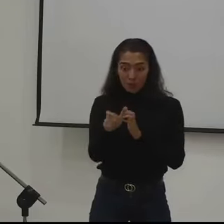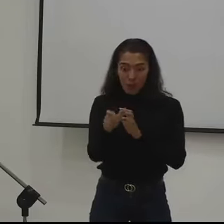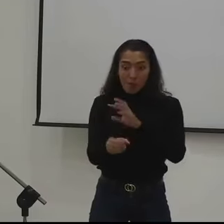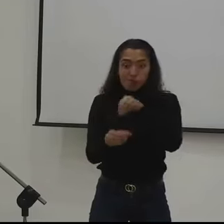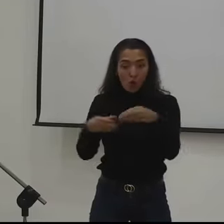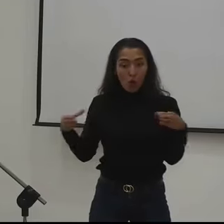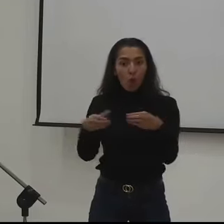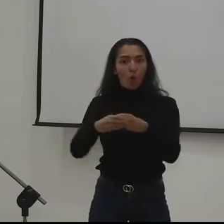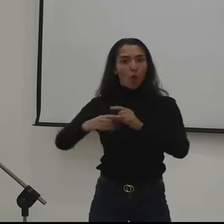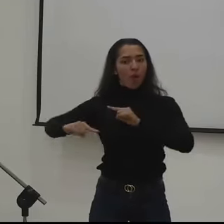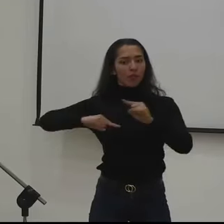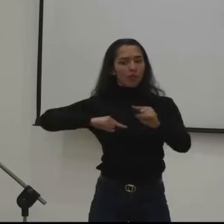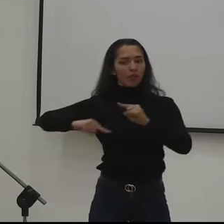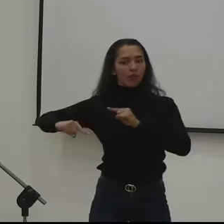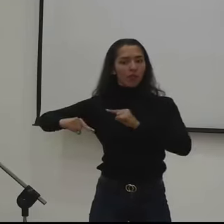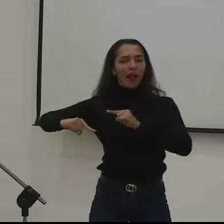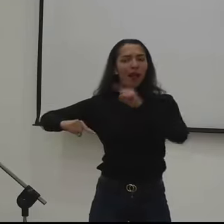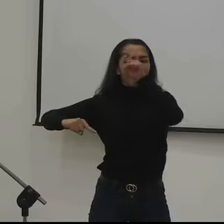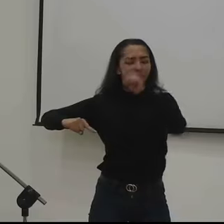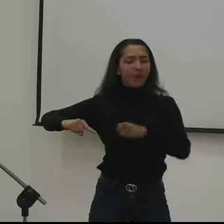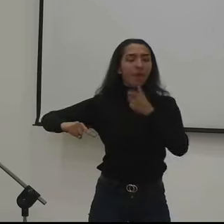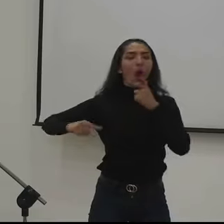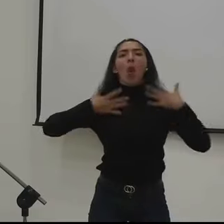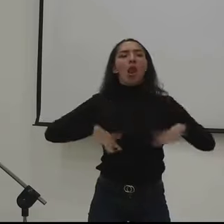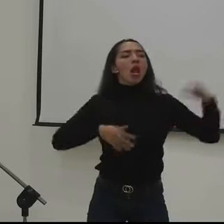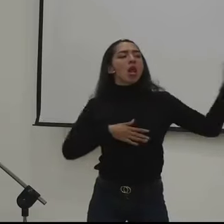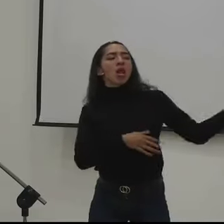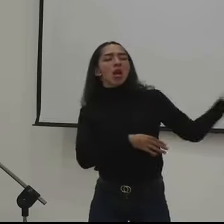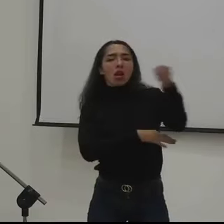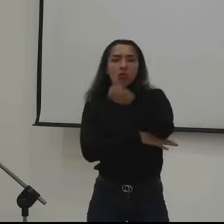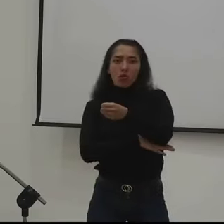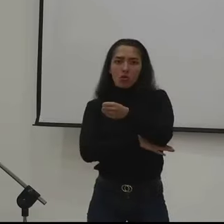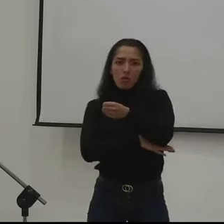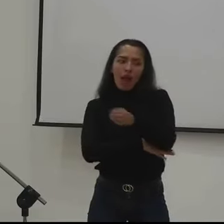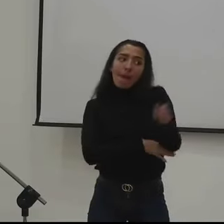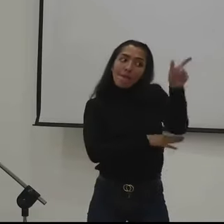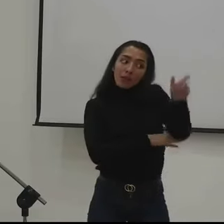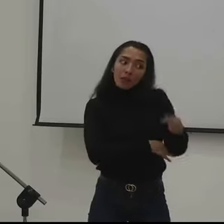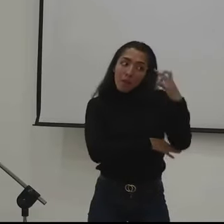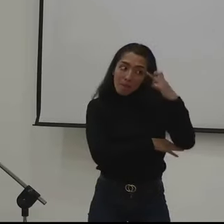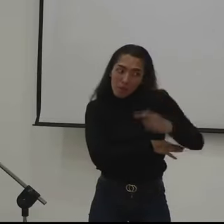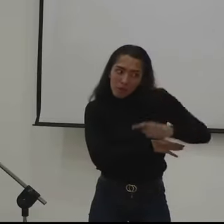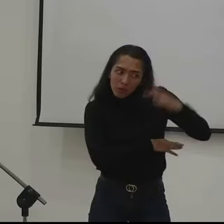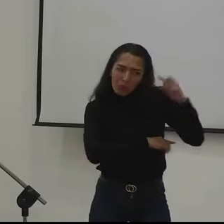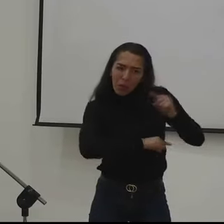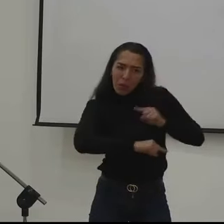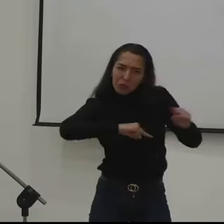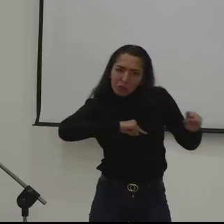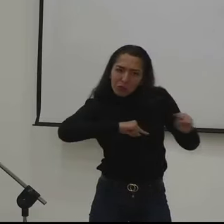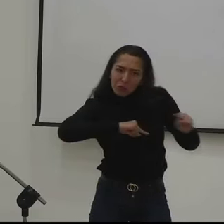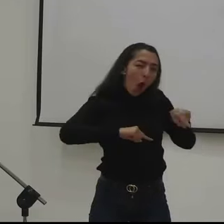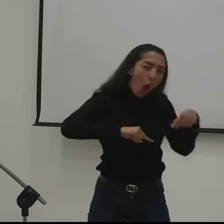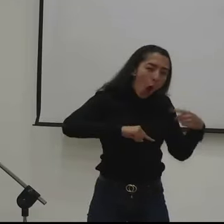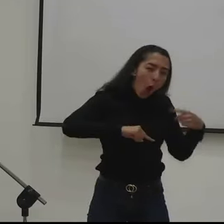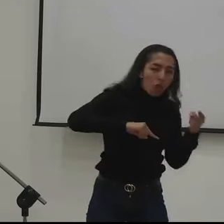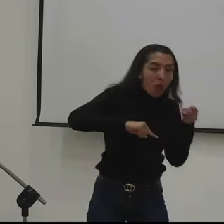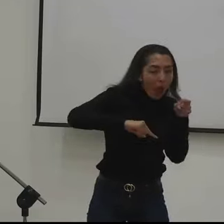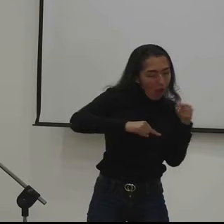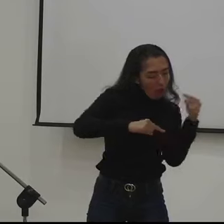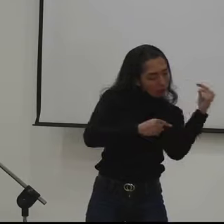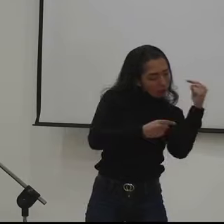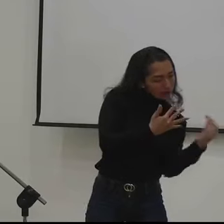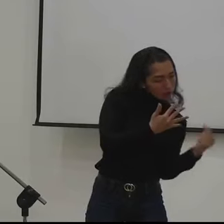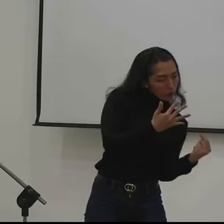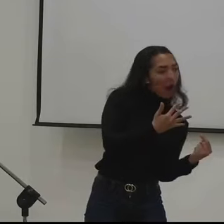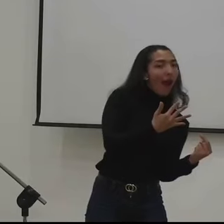administración se tenga en cuenta formación en áreas académicas relacionadas con administración. En la actualidad se contempla solo